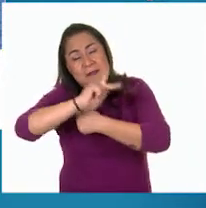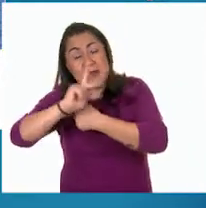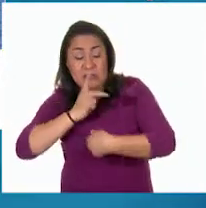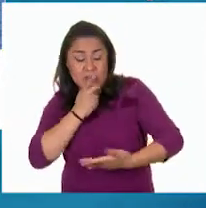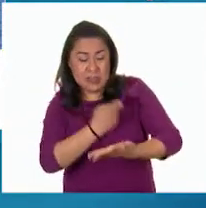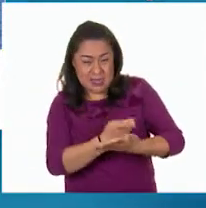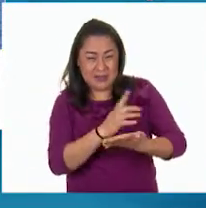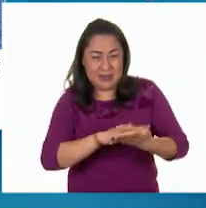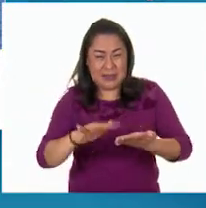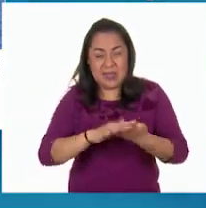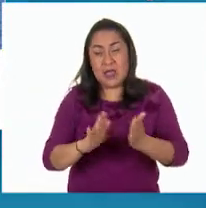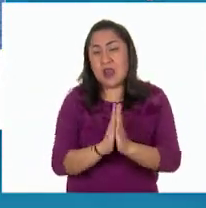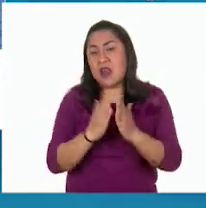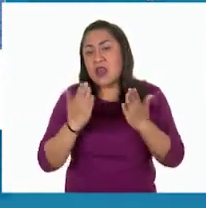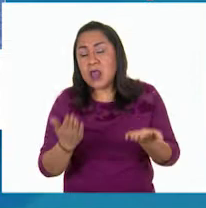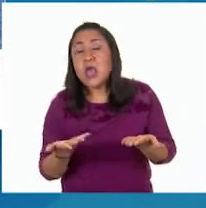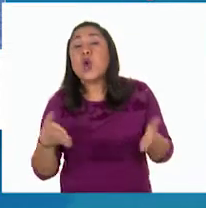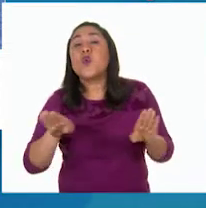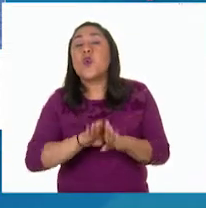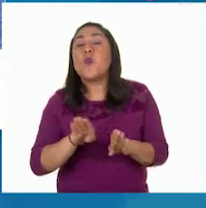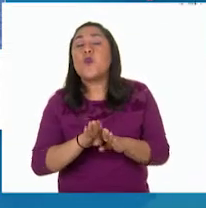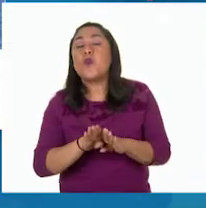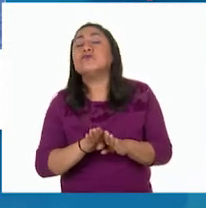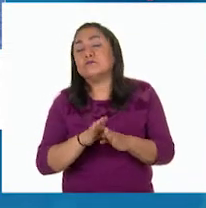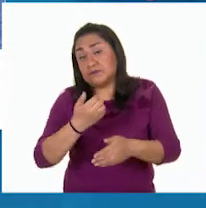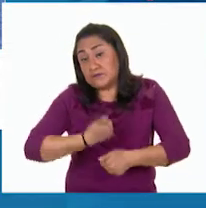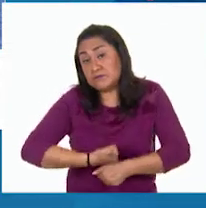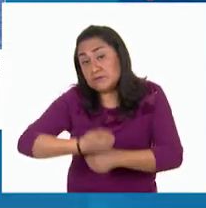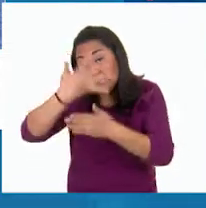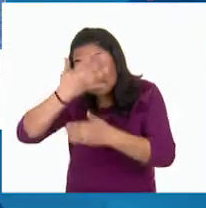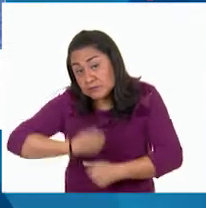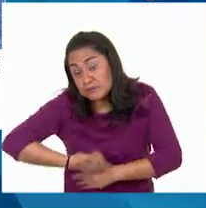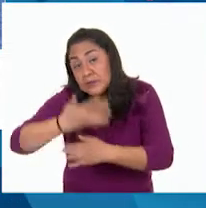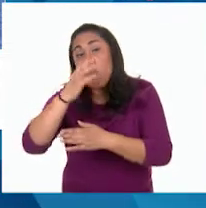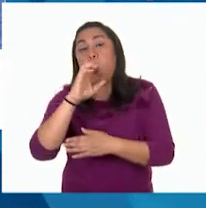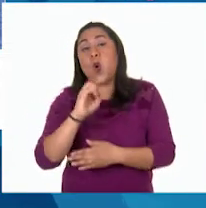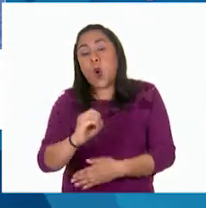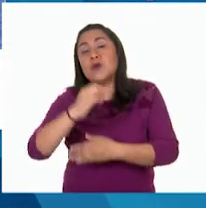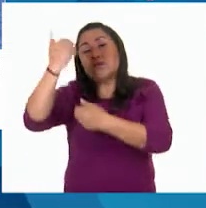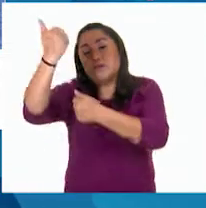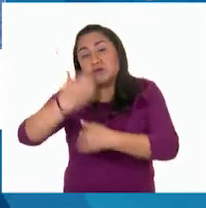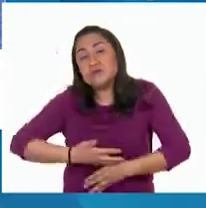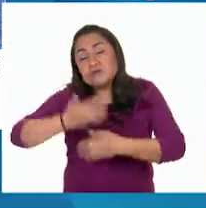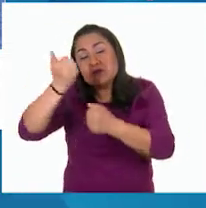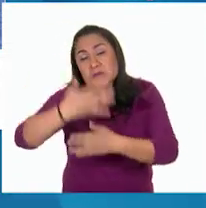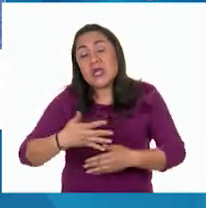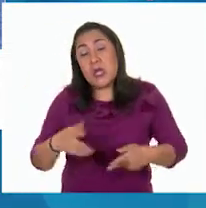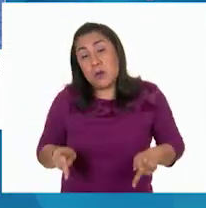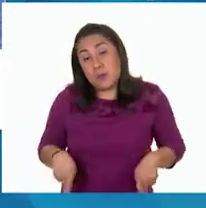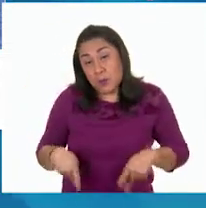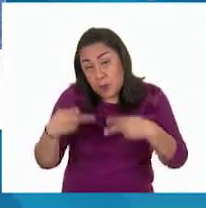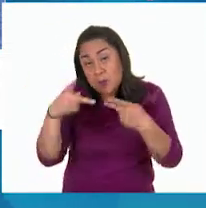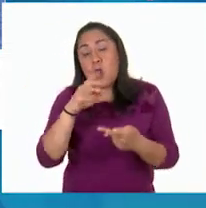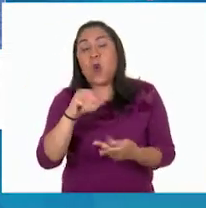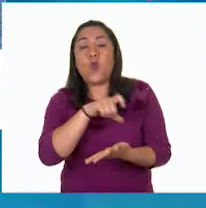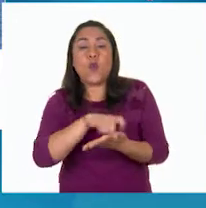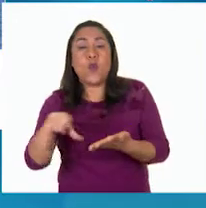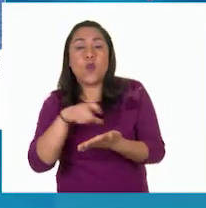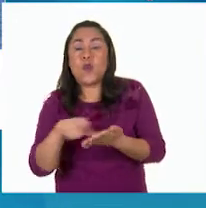realiza mediante la importación o compra de productos o la exportación o venta de productos.